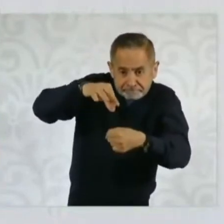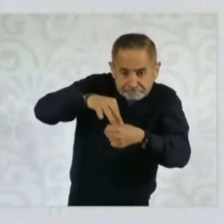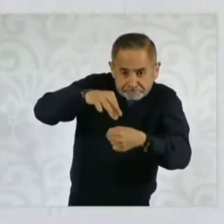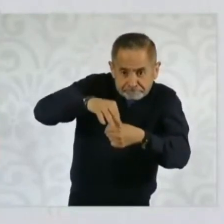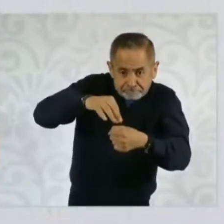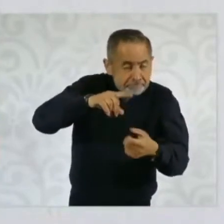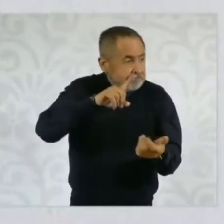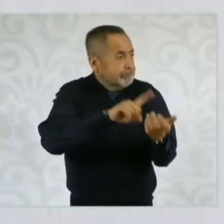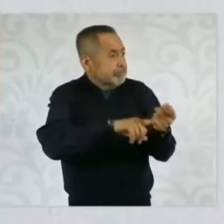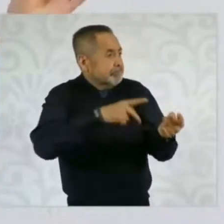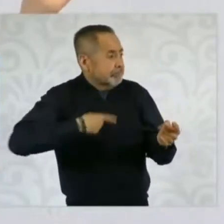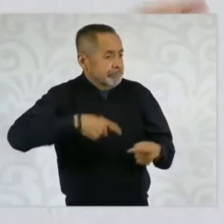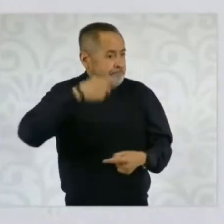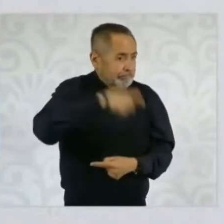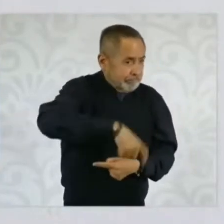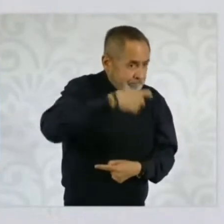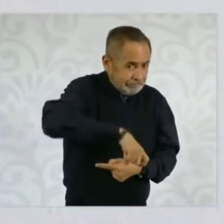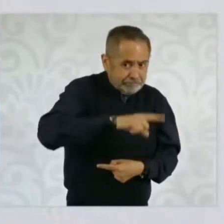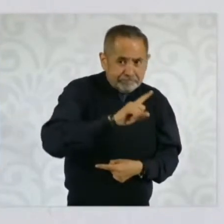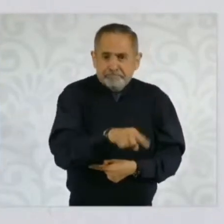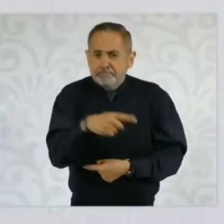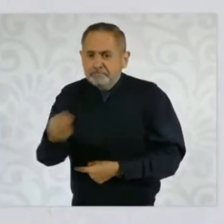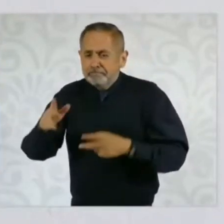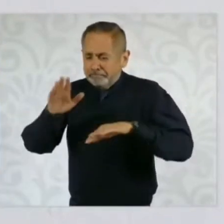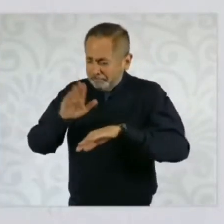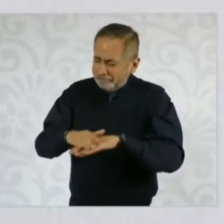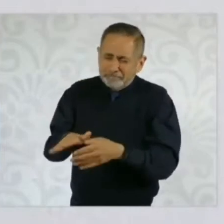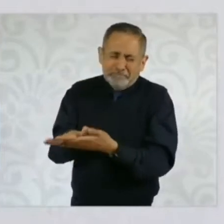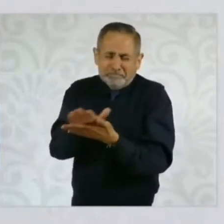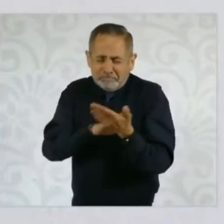más adinerada que de la persona más humilde.